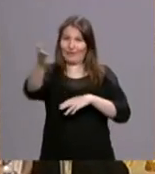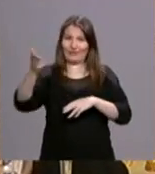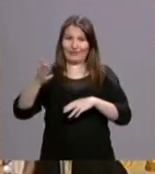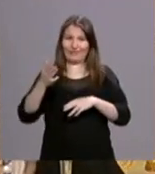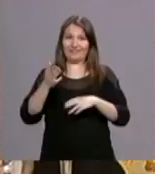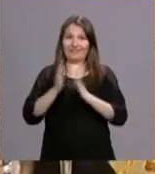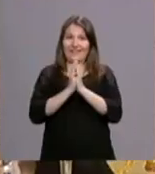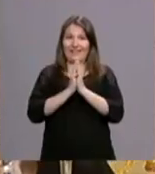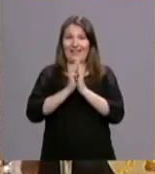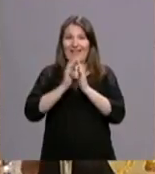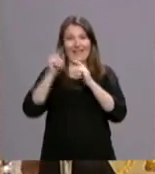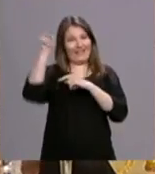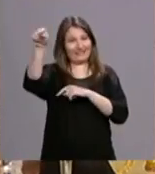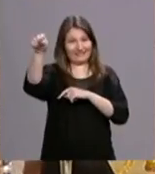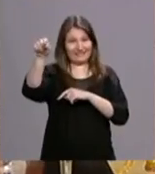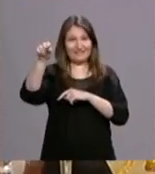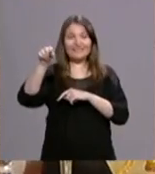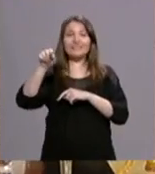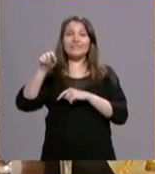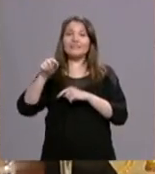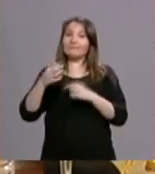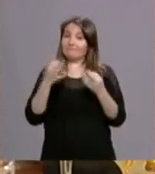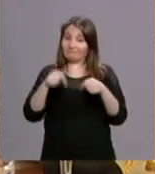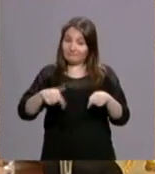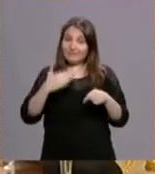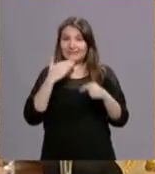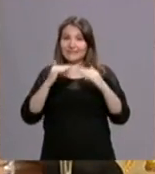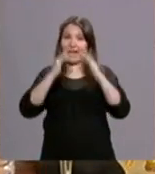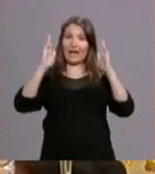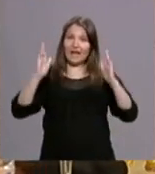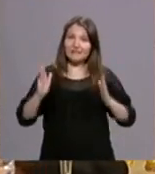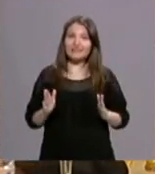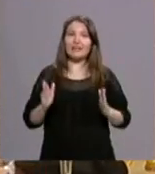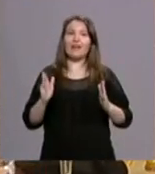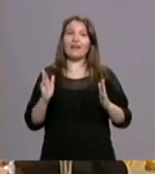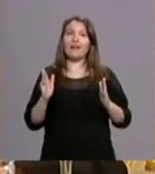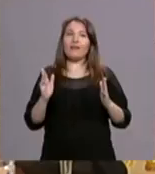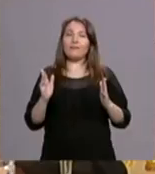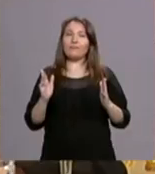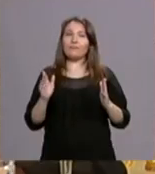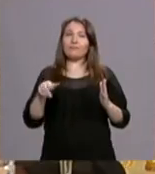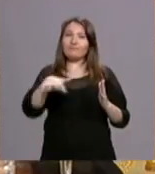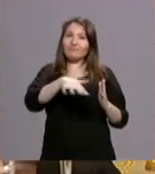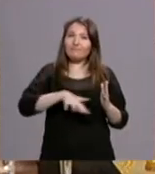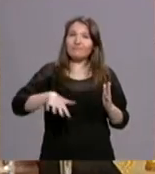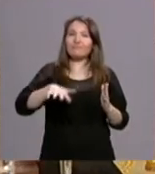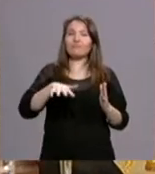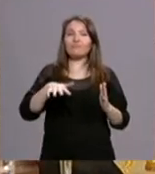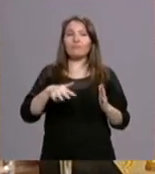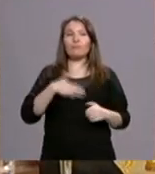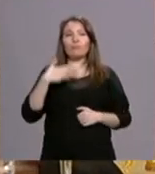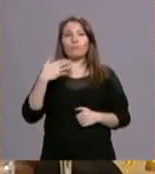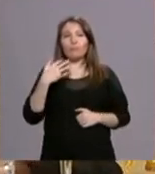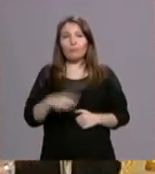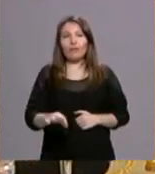por la de abajo, sea una casa donde se acepte